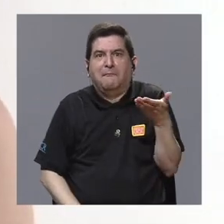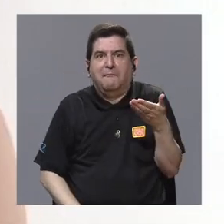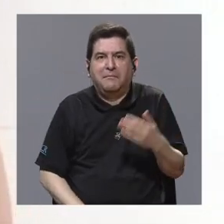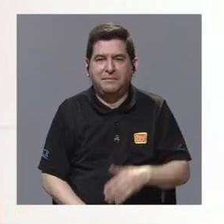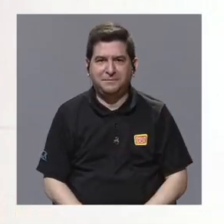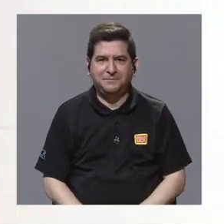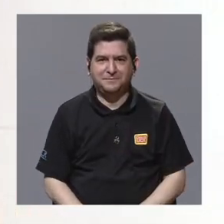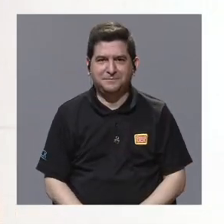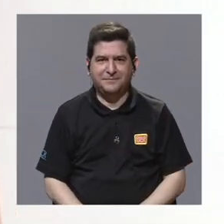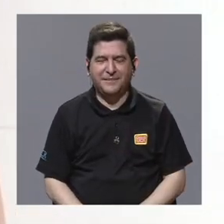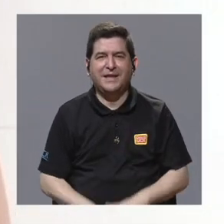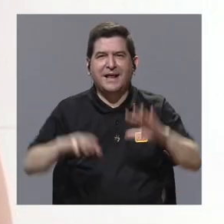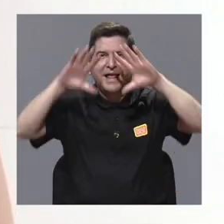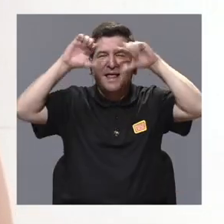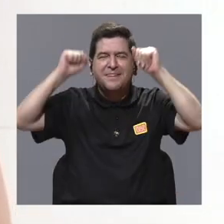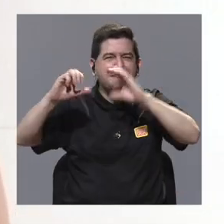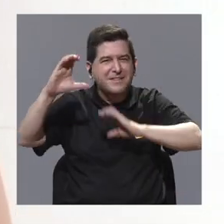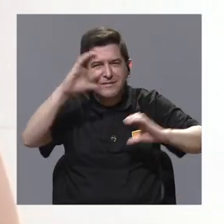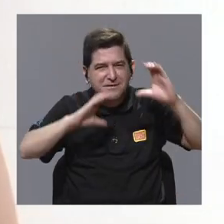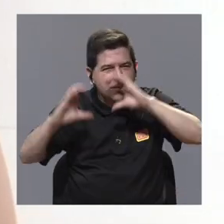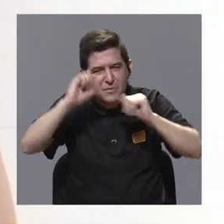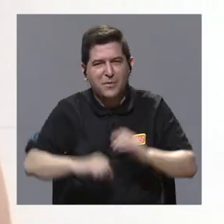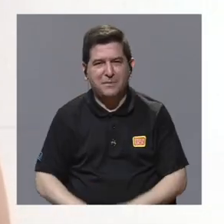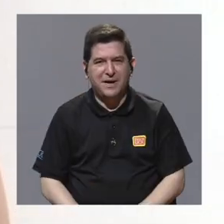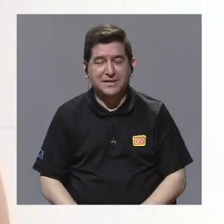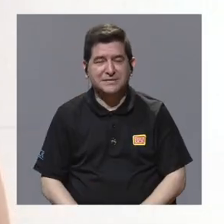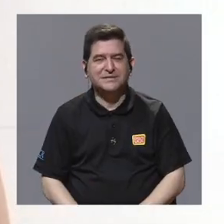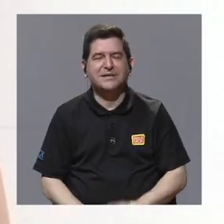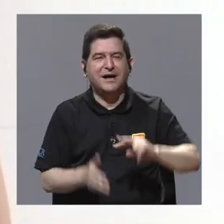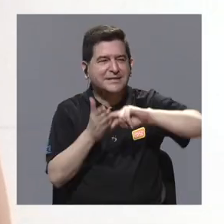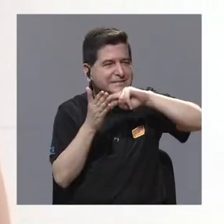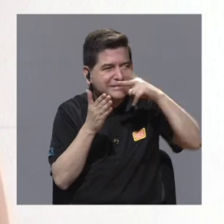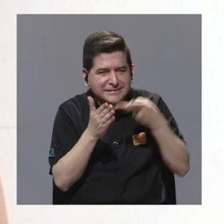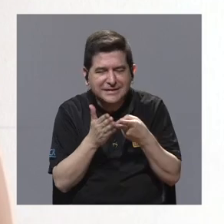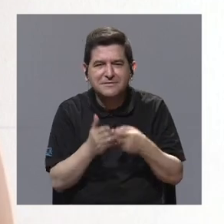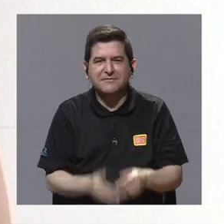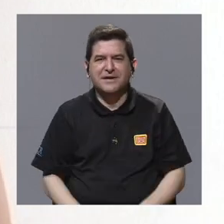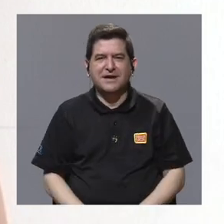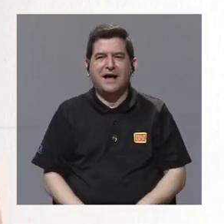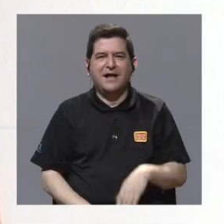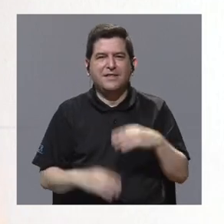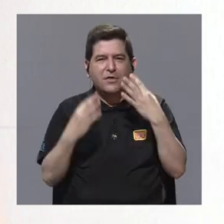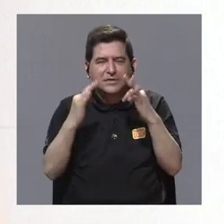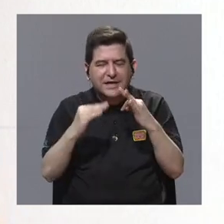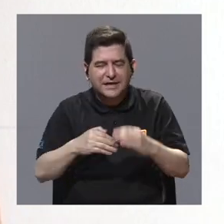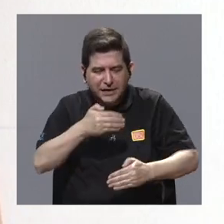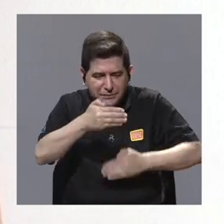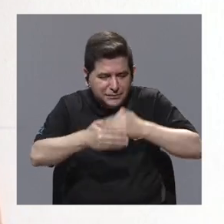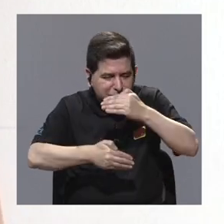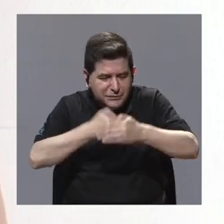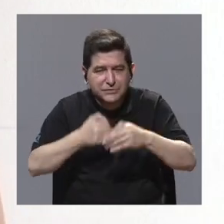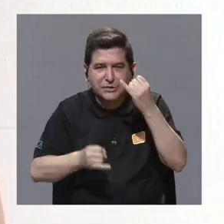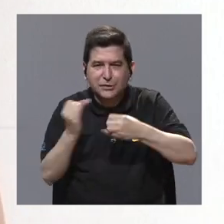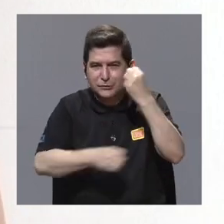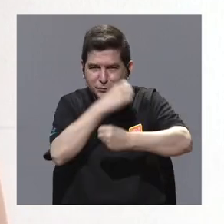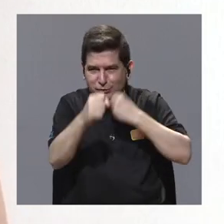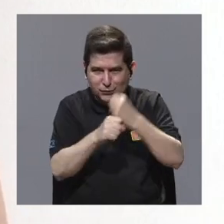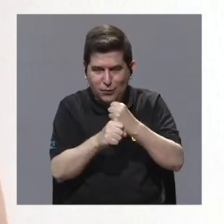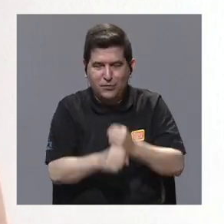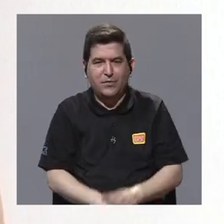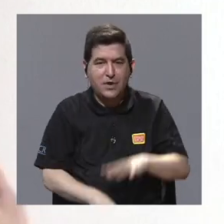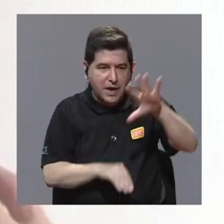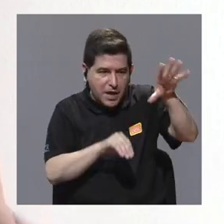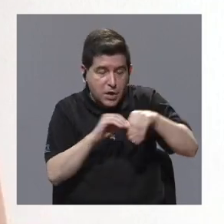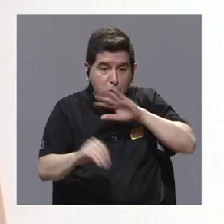Bueno, la diplomacia científica es un concepto que se ha venido madurando en los últimos años y que reúne